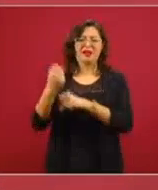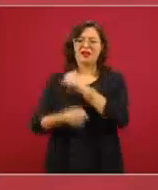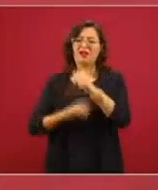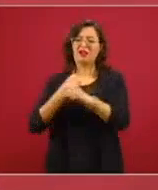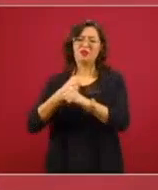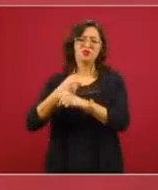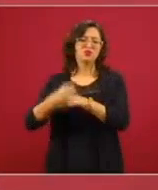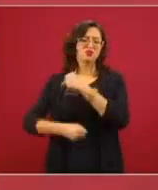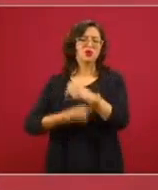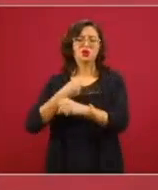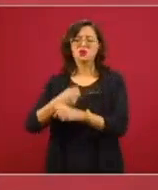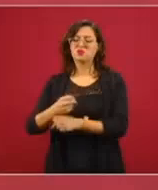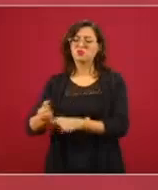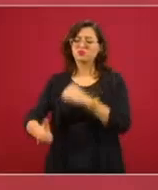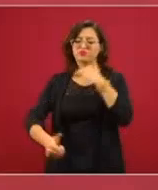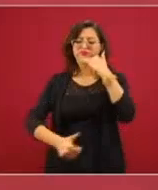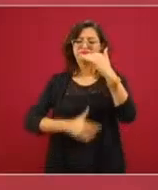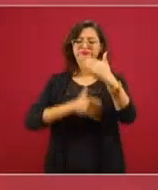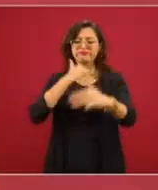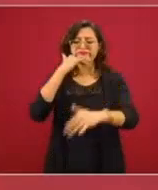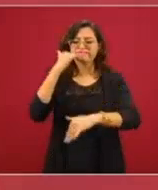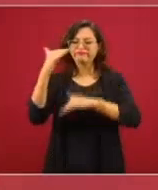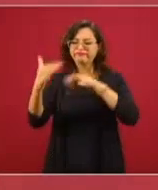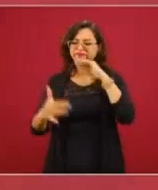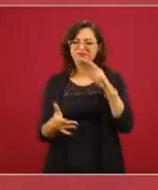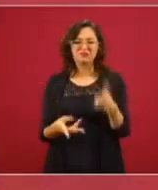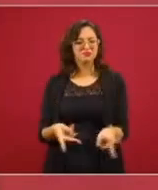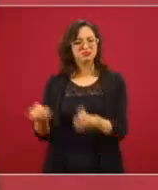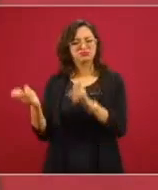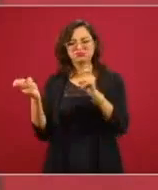coloquialmente se conoce como tranza.